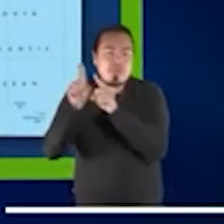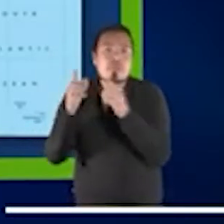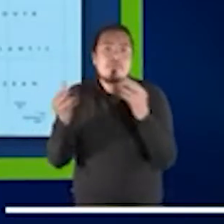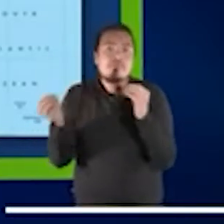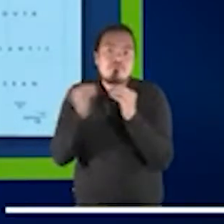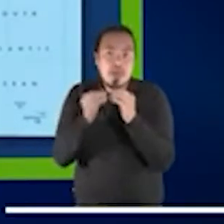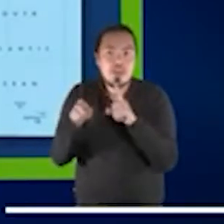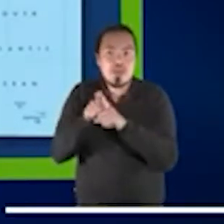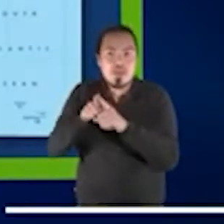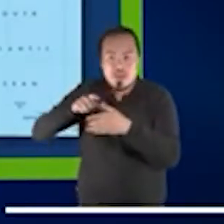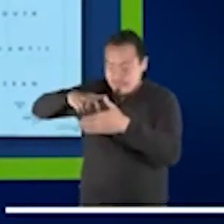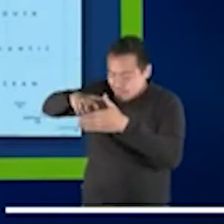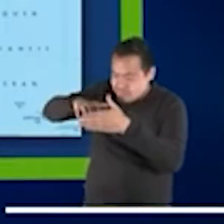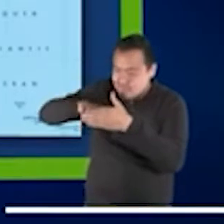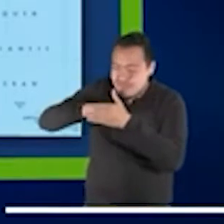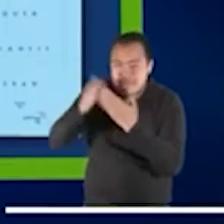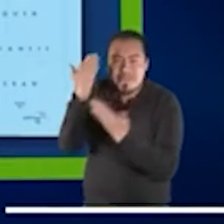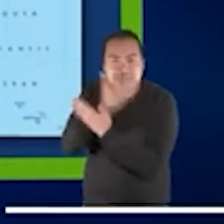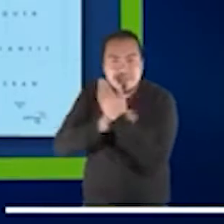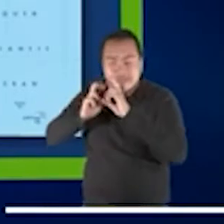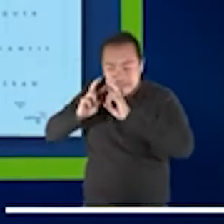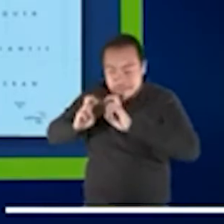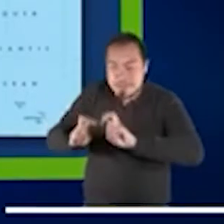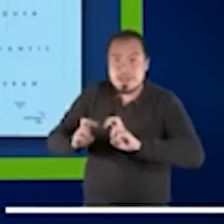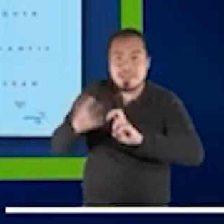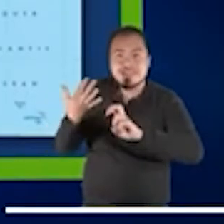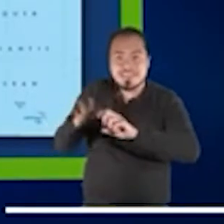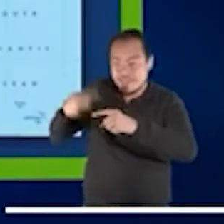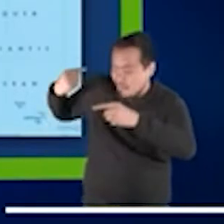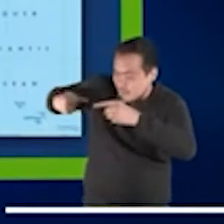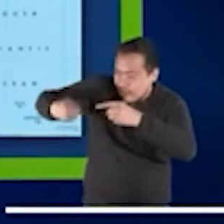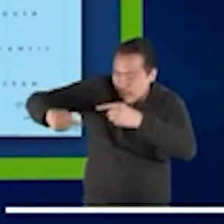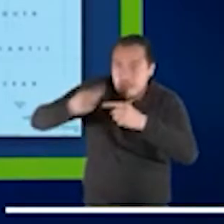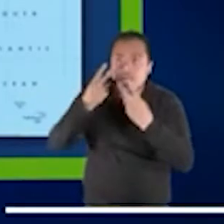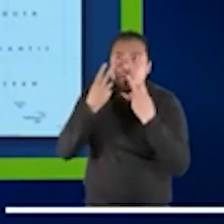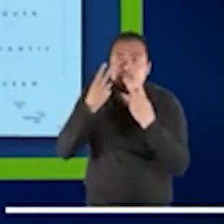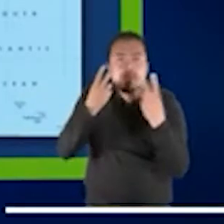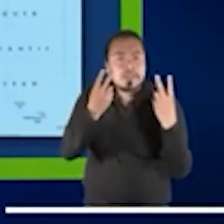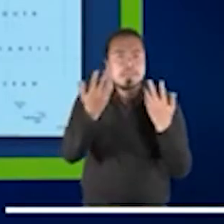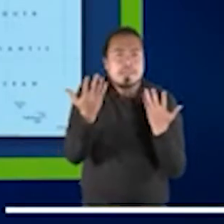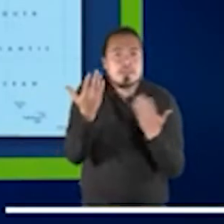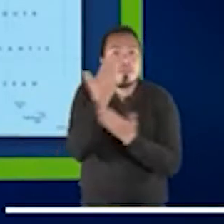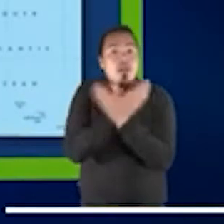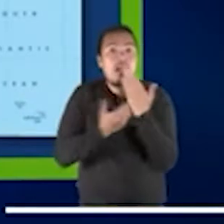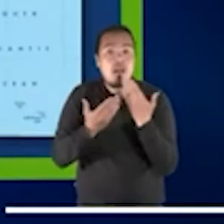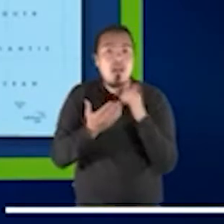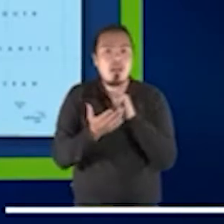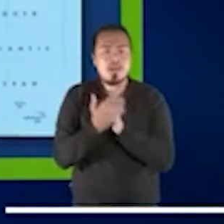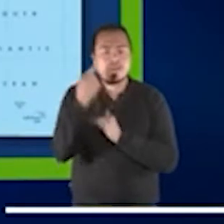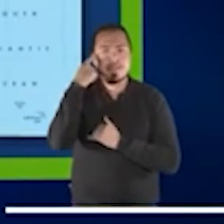expedientes. Entonces, por ejemplo, en muchos casos se ha decidido de